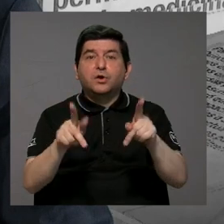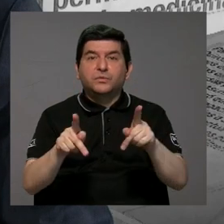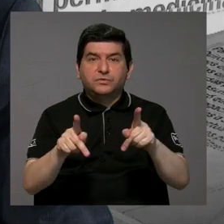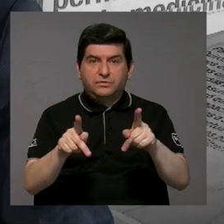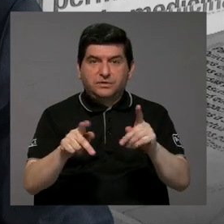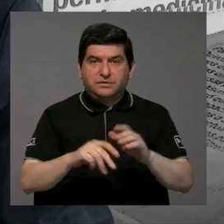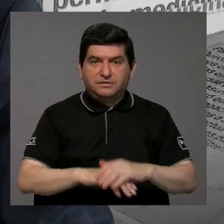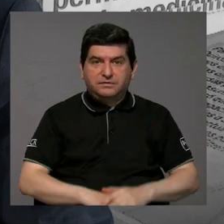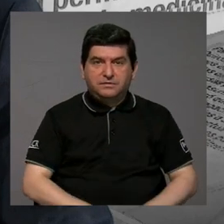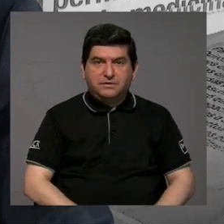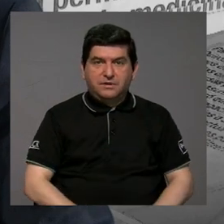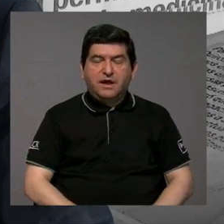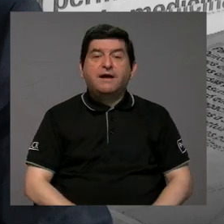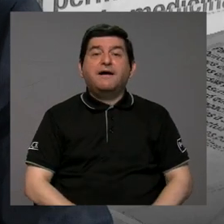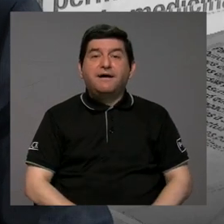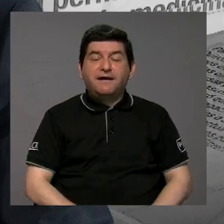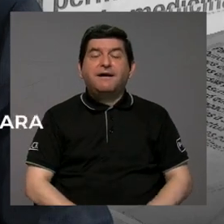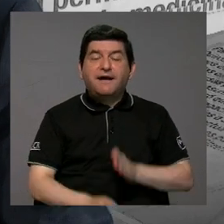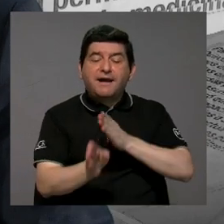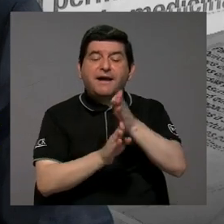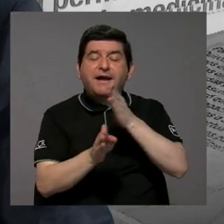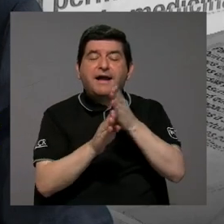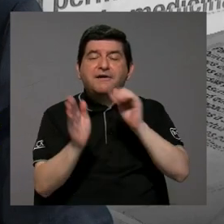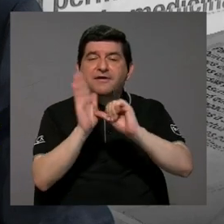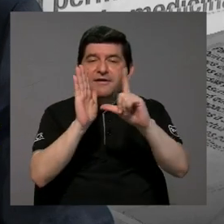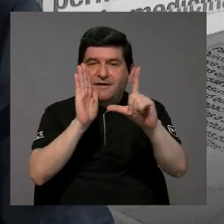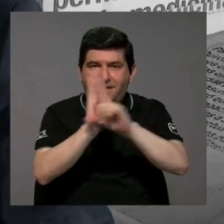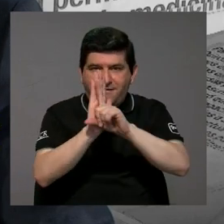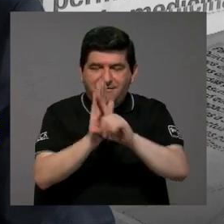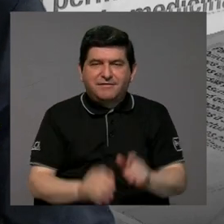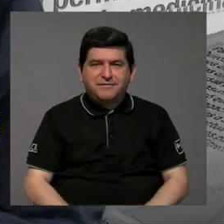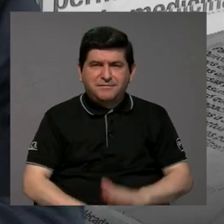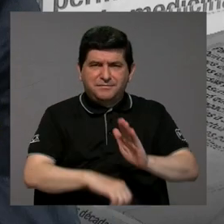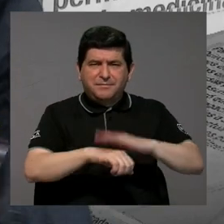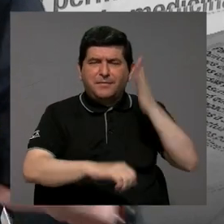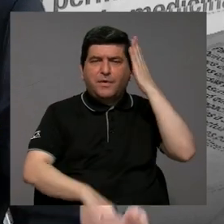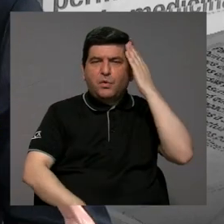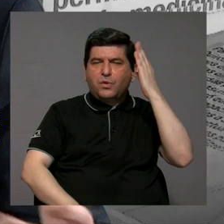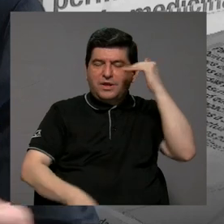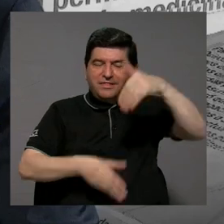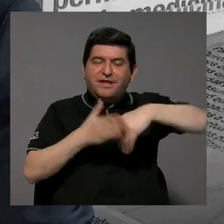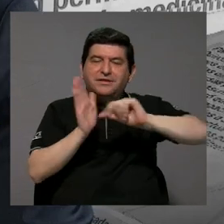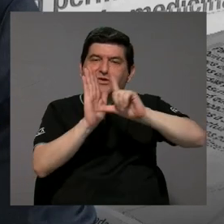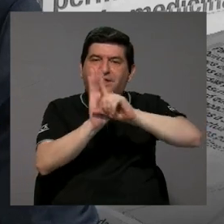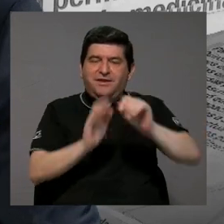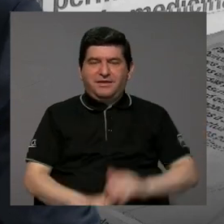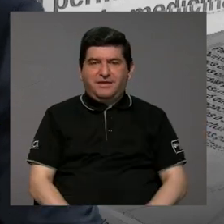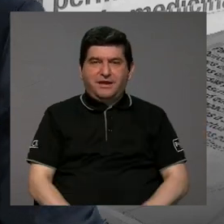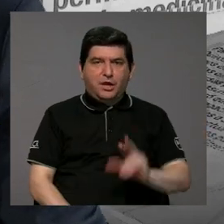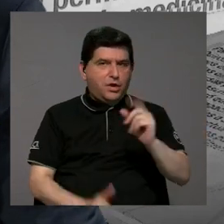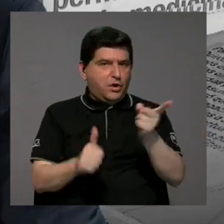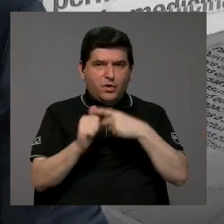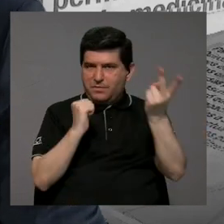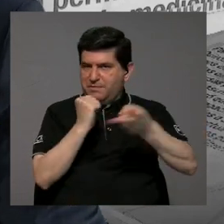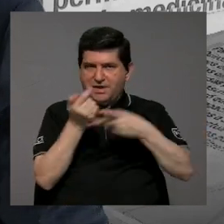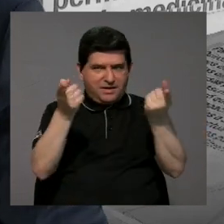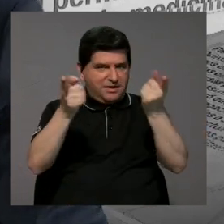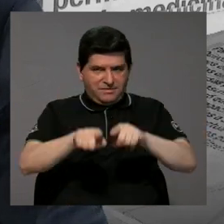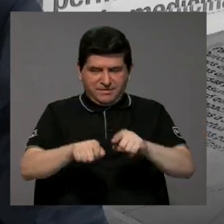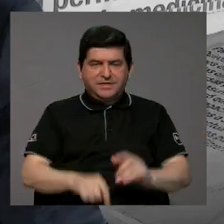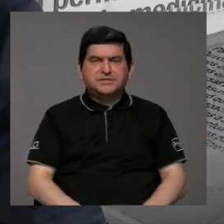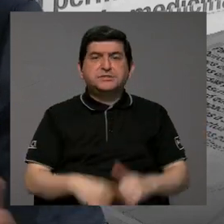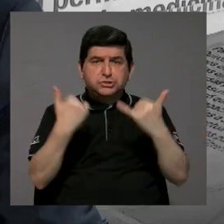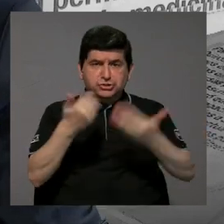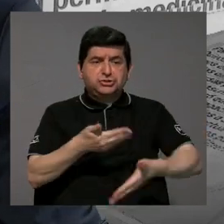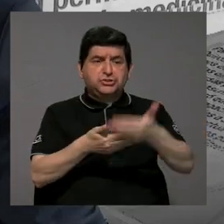posibilidad de permitir la carrera parlamentaria para generar experiencia en el Congreso. No es la primera vez que ocurre.